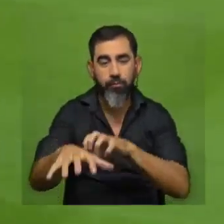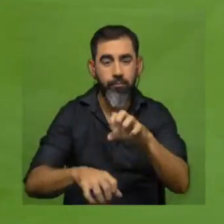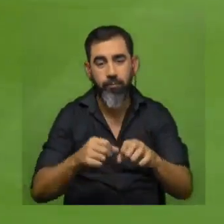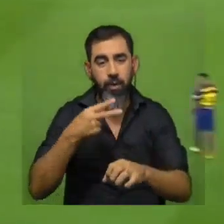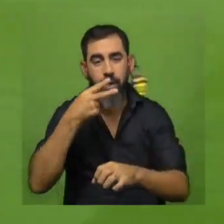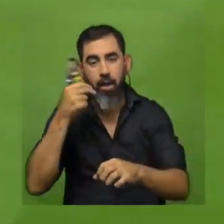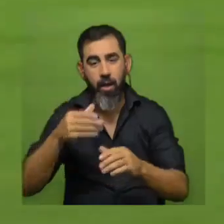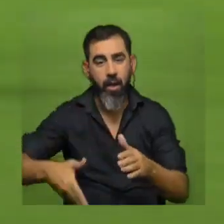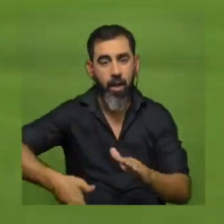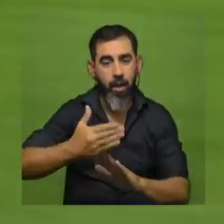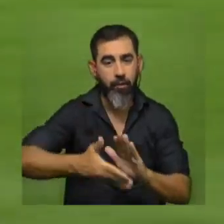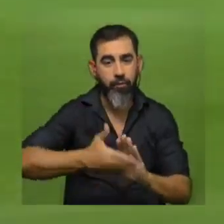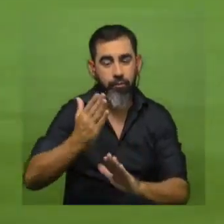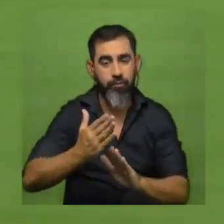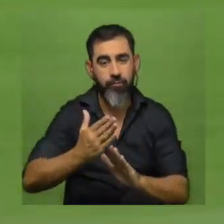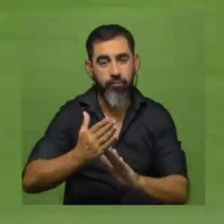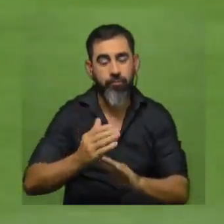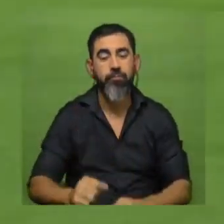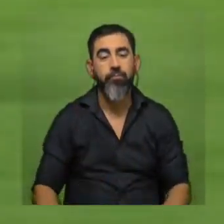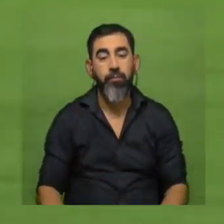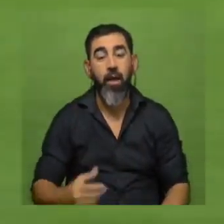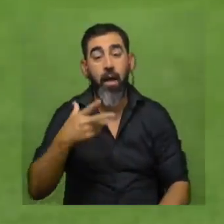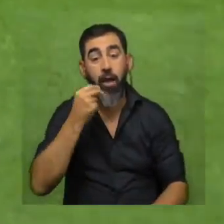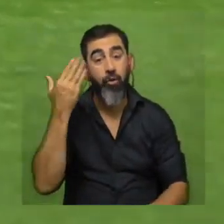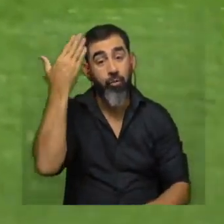qué mal!